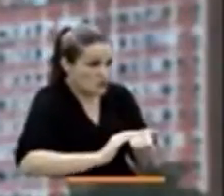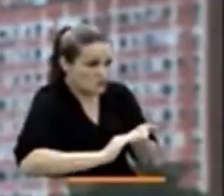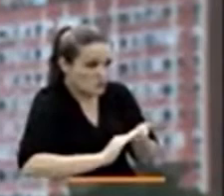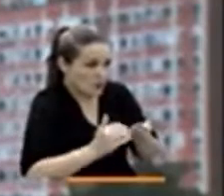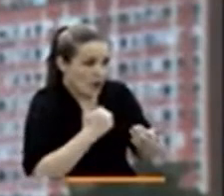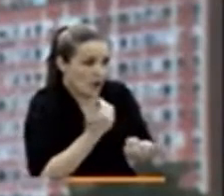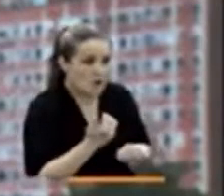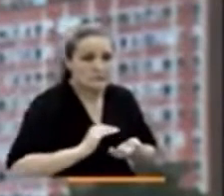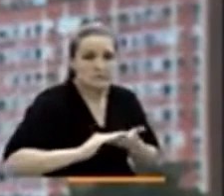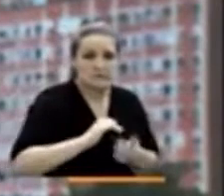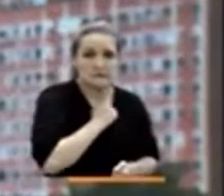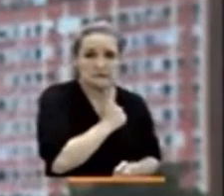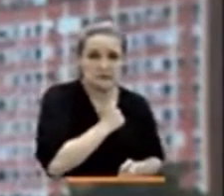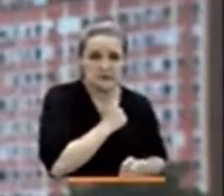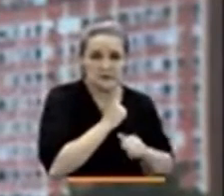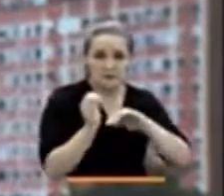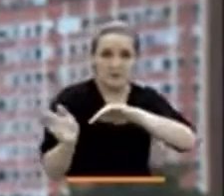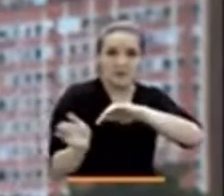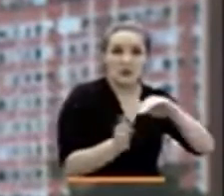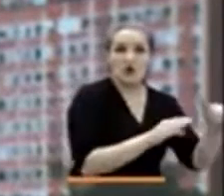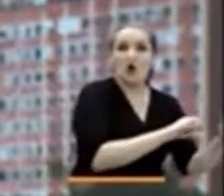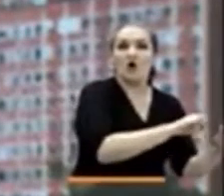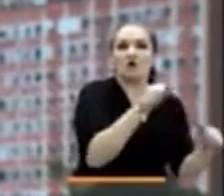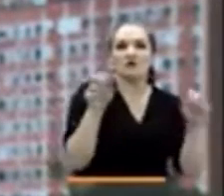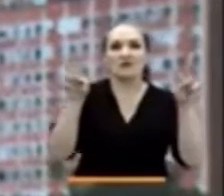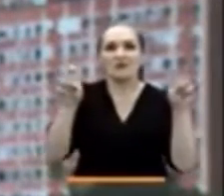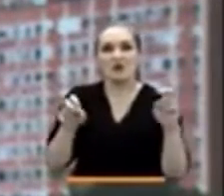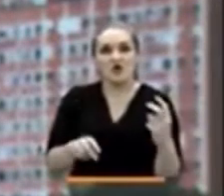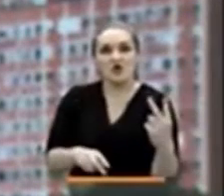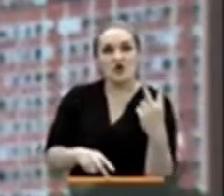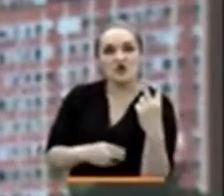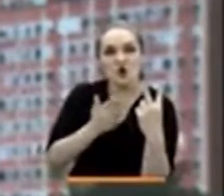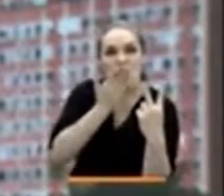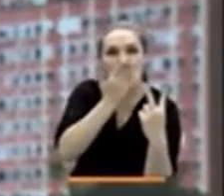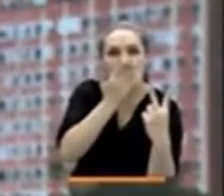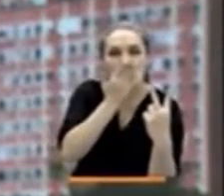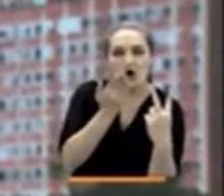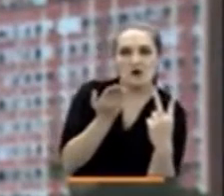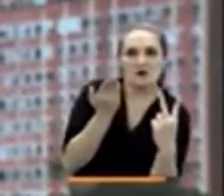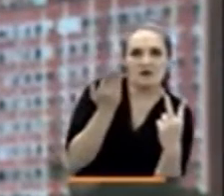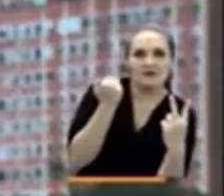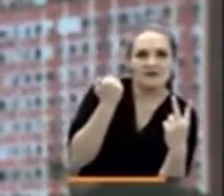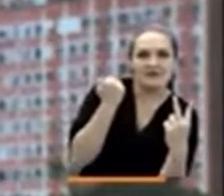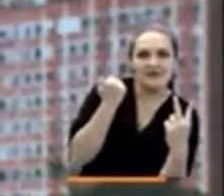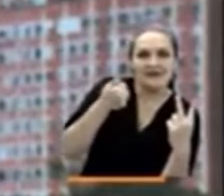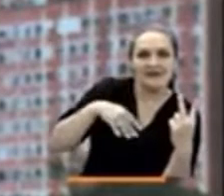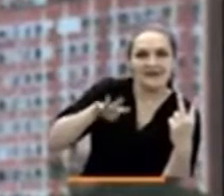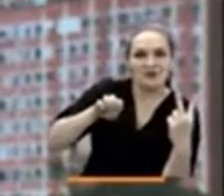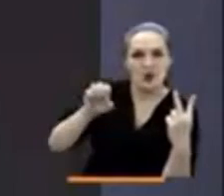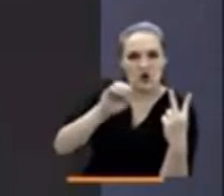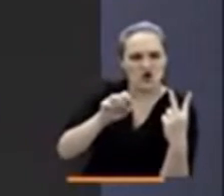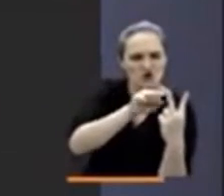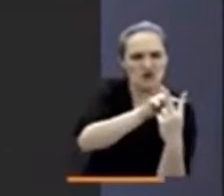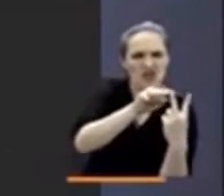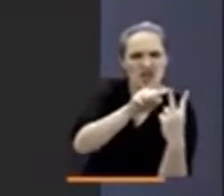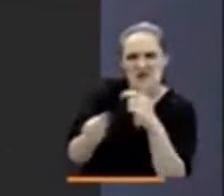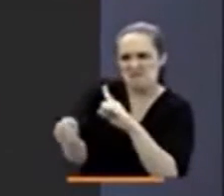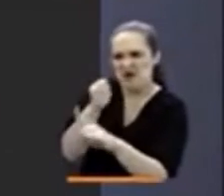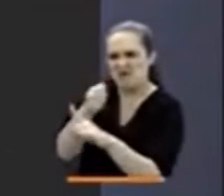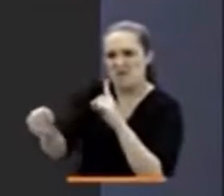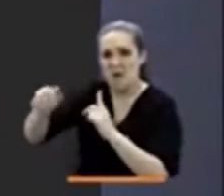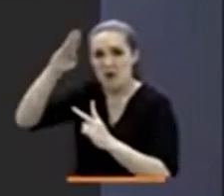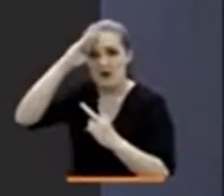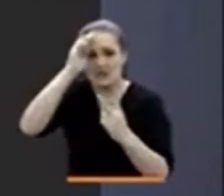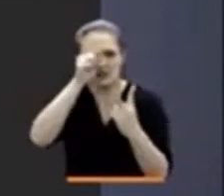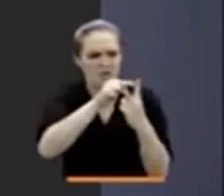judiciales, en unos minutos se reanuda la audiencia contra los dos indígenas detenidos en Bogotá durante las protestas del pasado 19 de octubre. La diligencia inicialmente